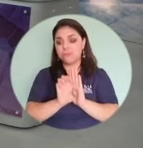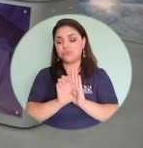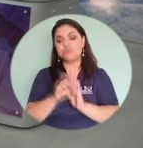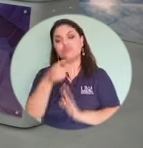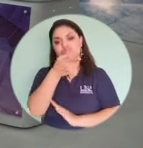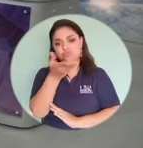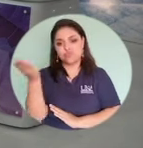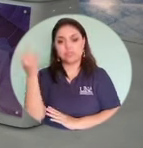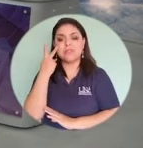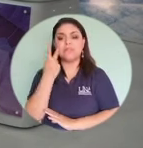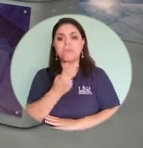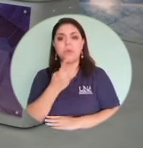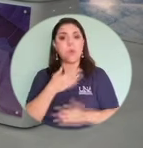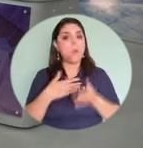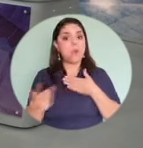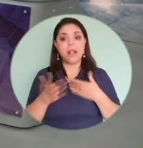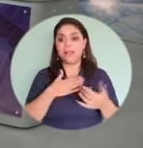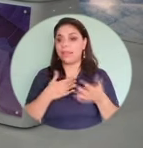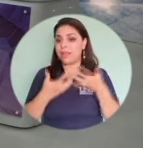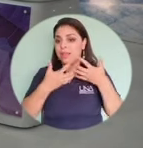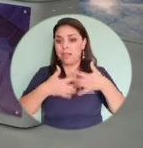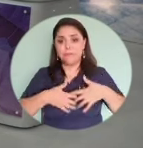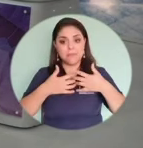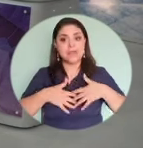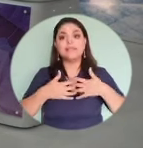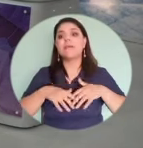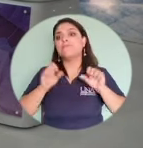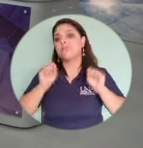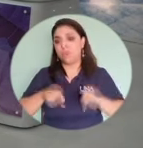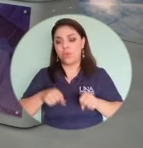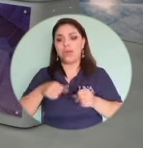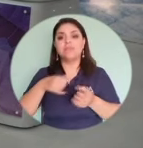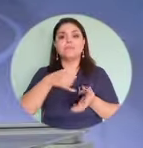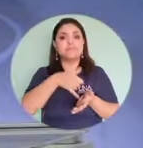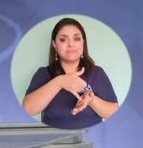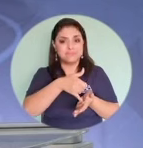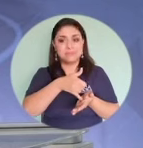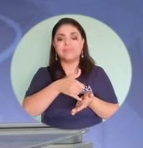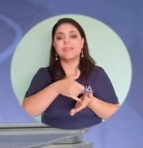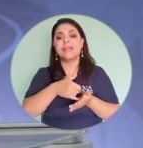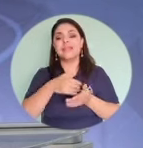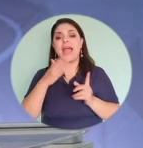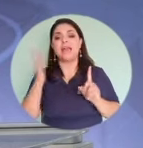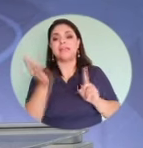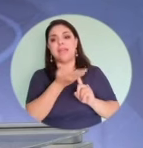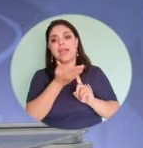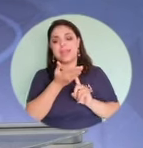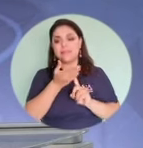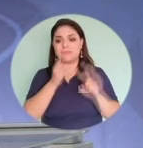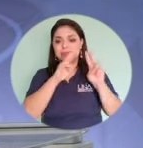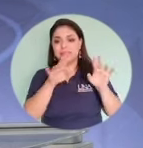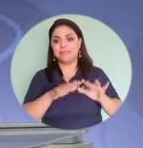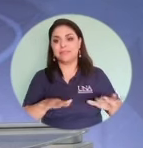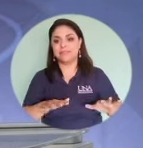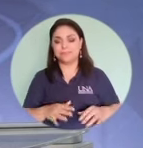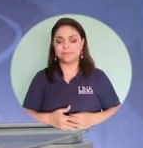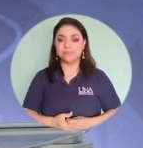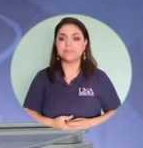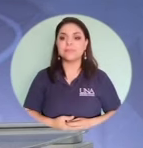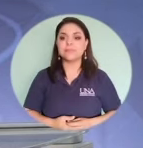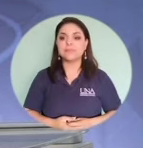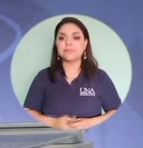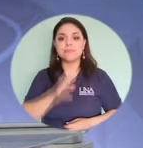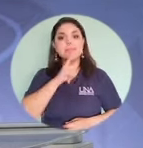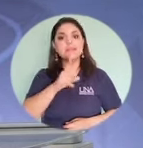que pues cualquier empresa está susceptible a recibir un ataque cibernétrico. Sí, muy importante eso que usted menciona porque